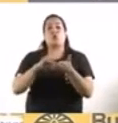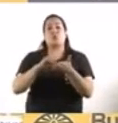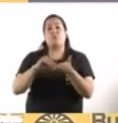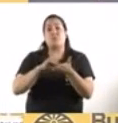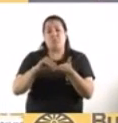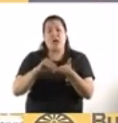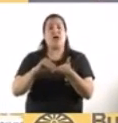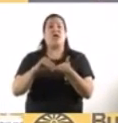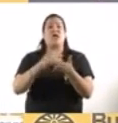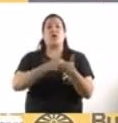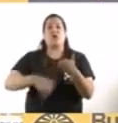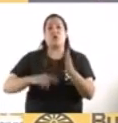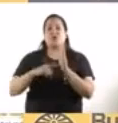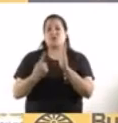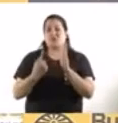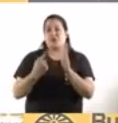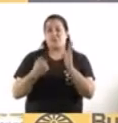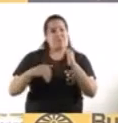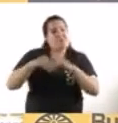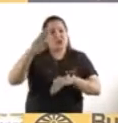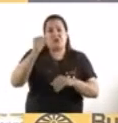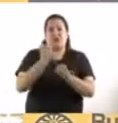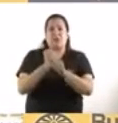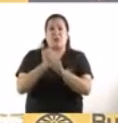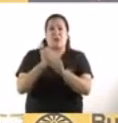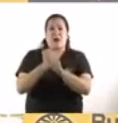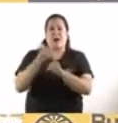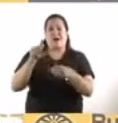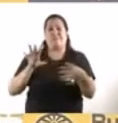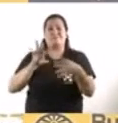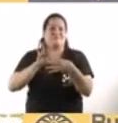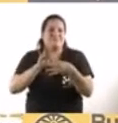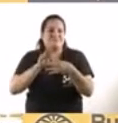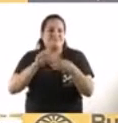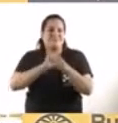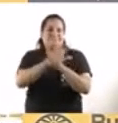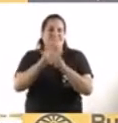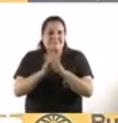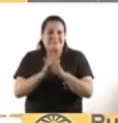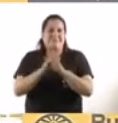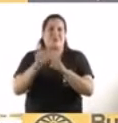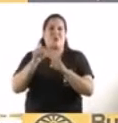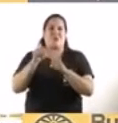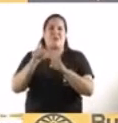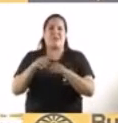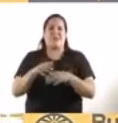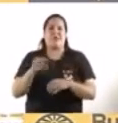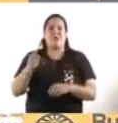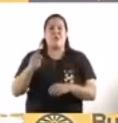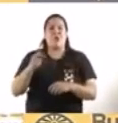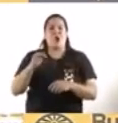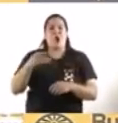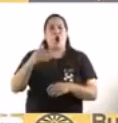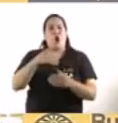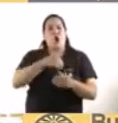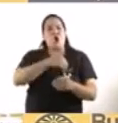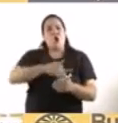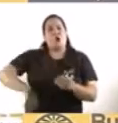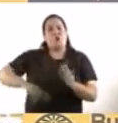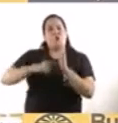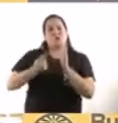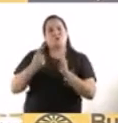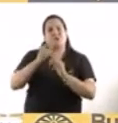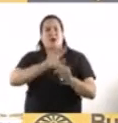tienen que seguir trabajando, la gran mayoría está abocado a la pandemia, hemos reorganizado entero el gobierno de la ciudad, varios